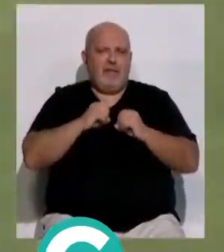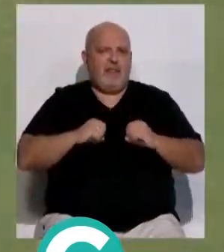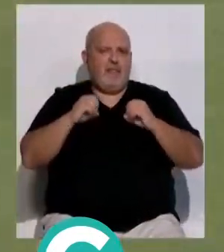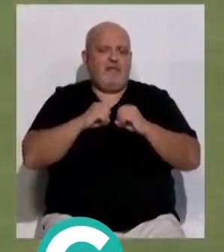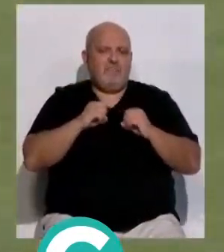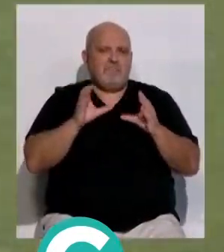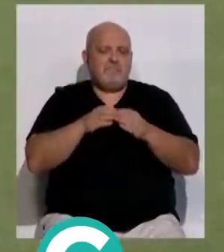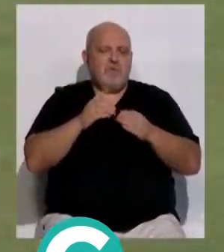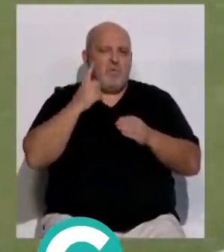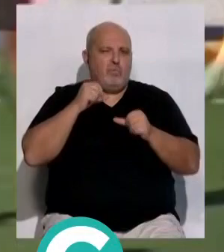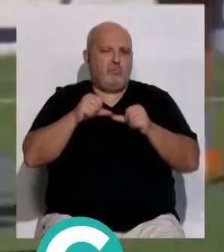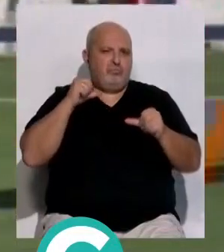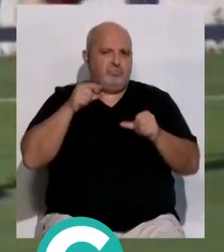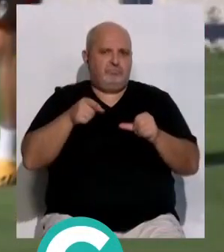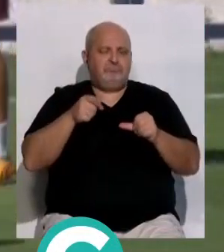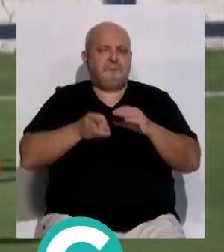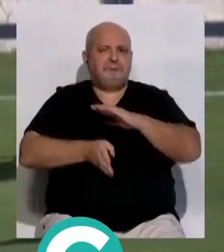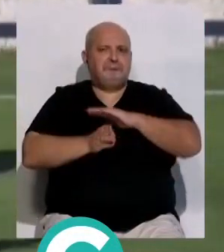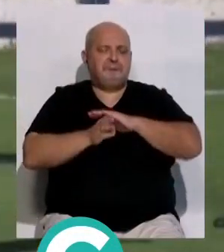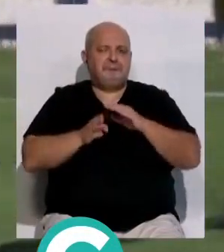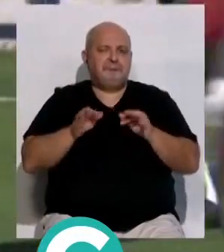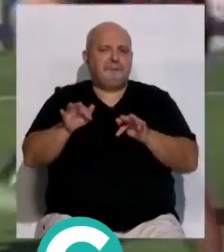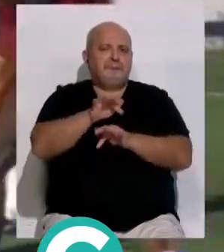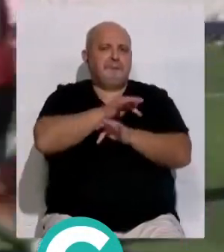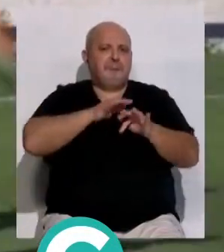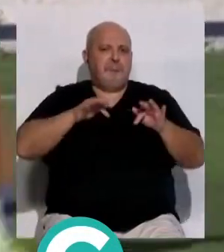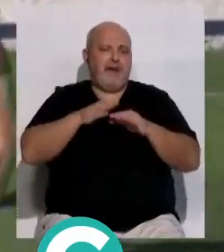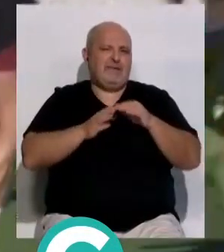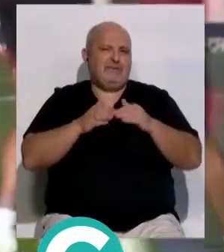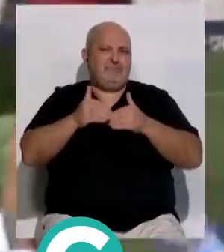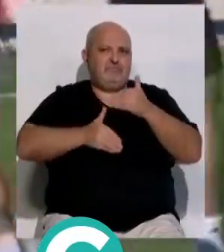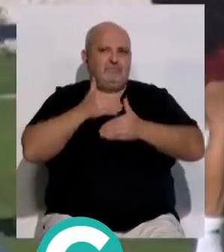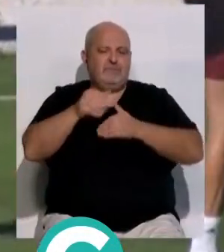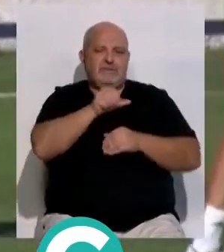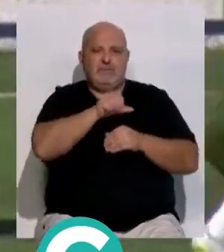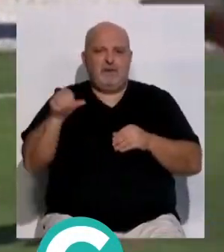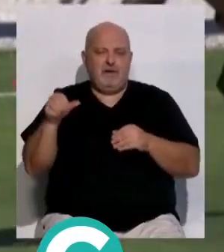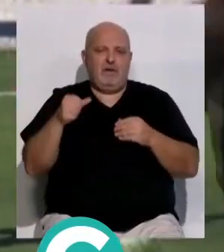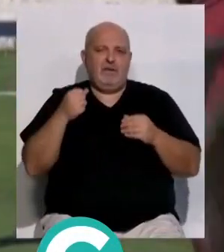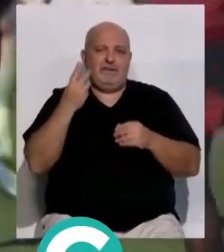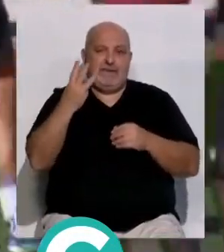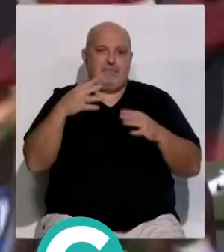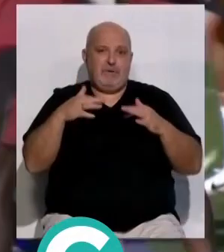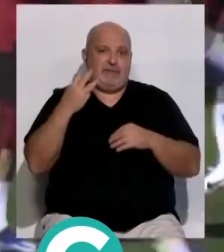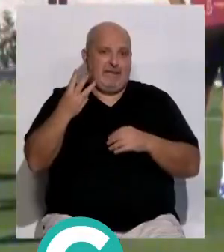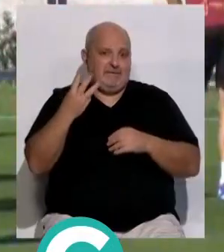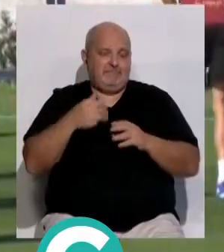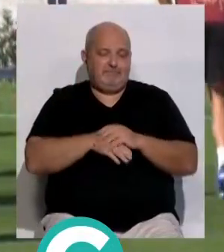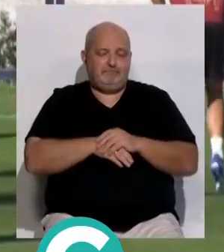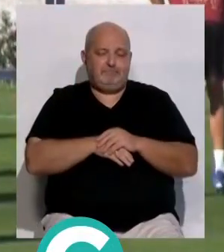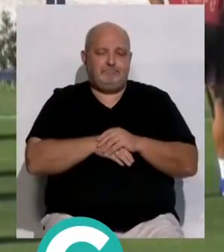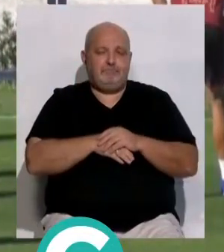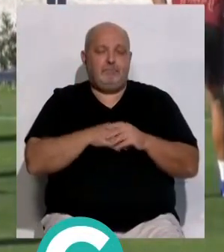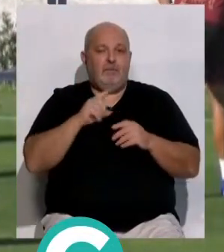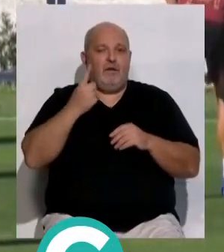variaciones de su once más habitual y continuó rotando algunos efectivos para seguir afrontando una semana con tres encuentros Los